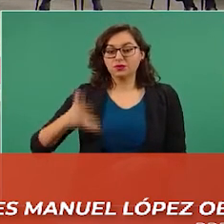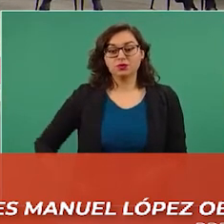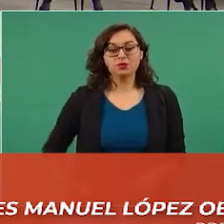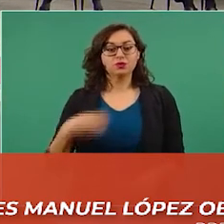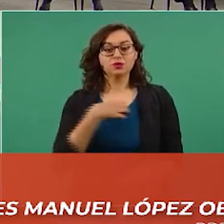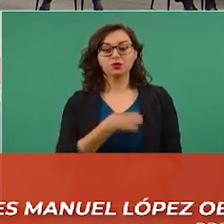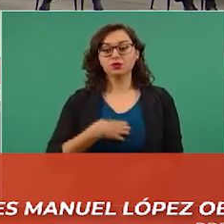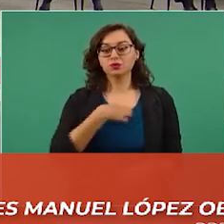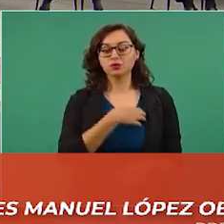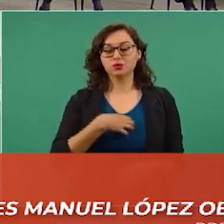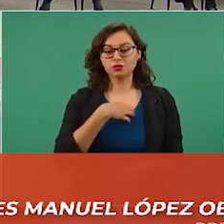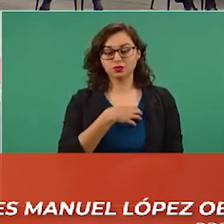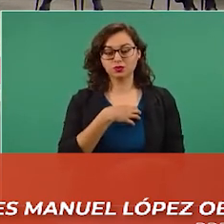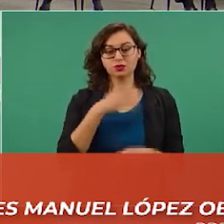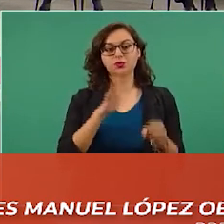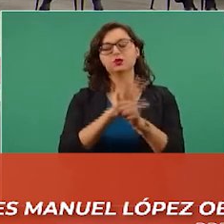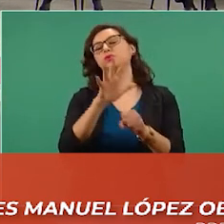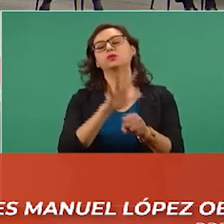país… Bueno,